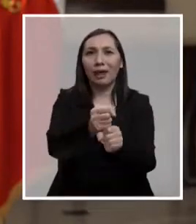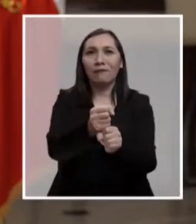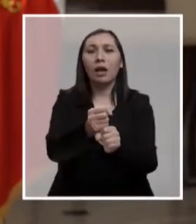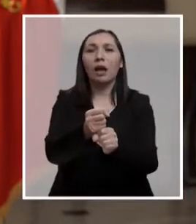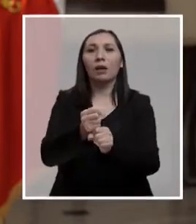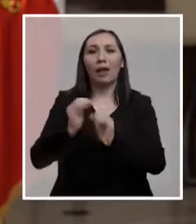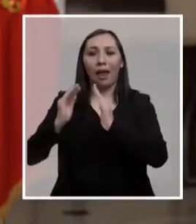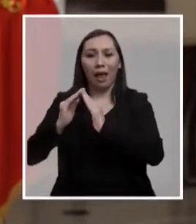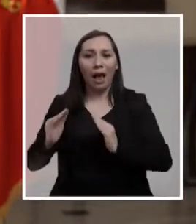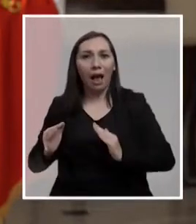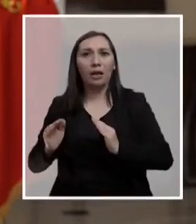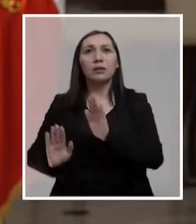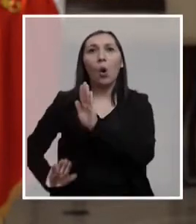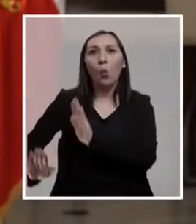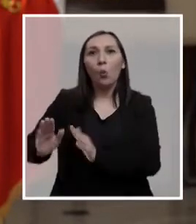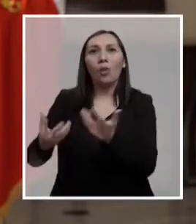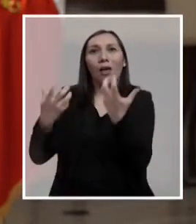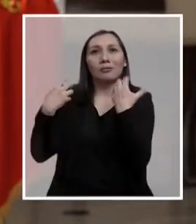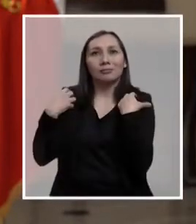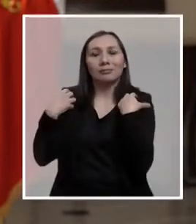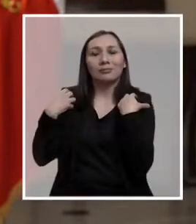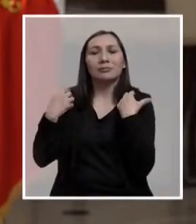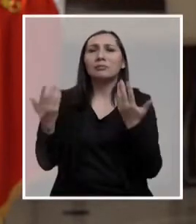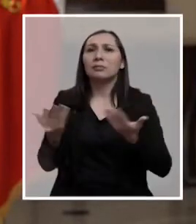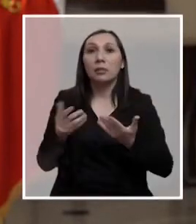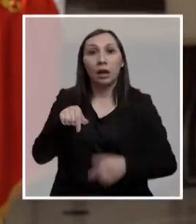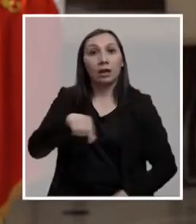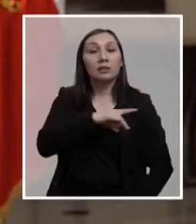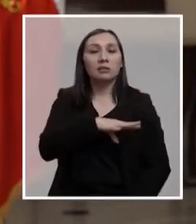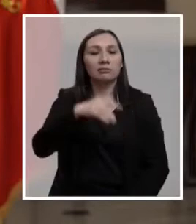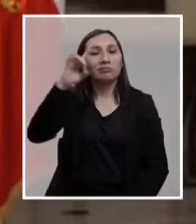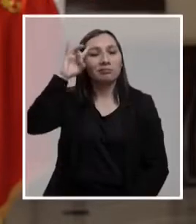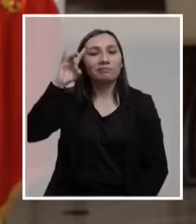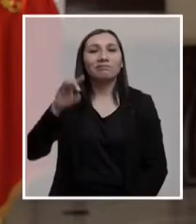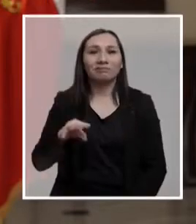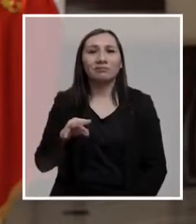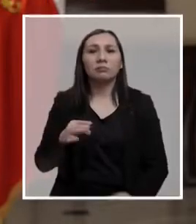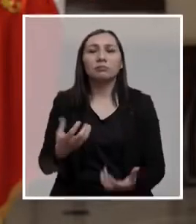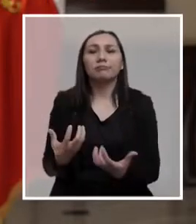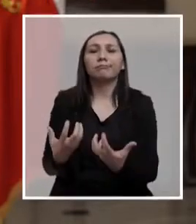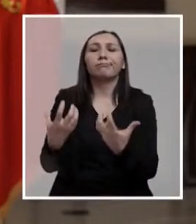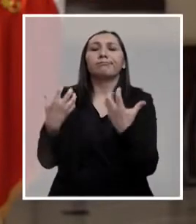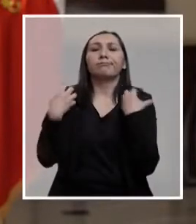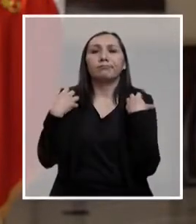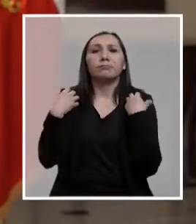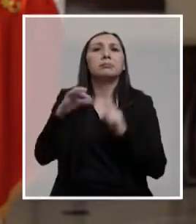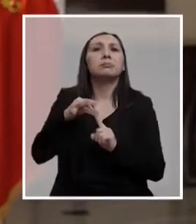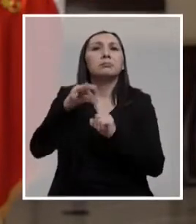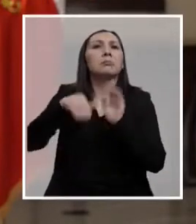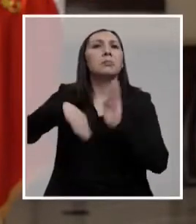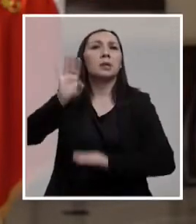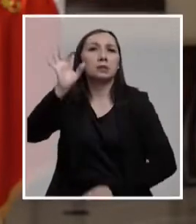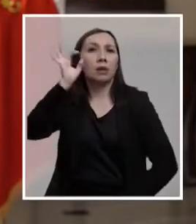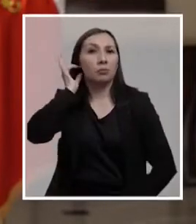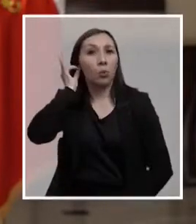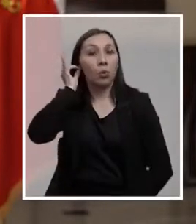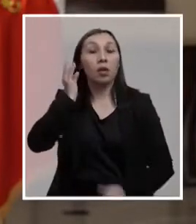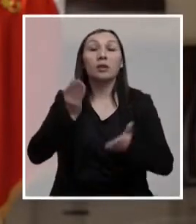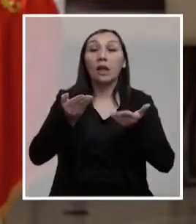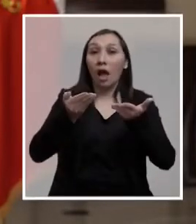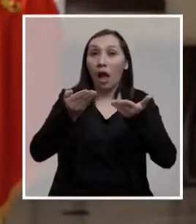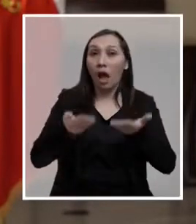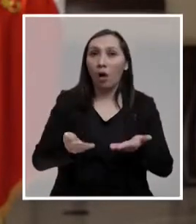en labores domésticas y de cuidados. Labores que en Chile, sabemos, recaen principalmente en las mujeres y que